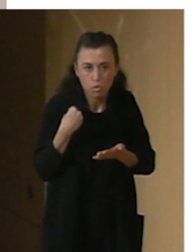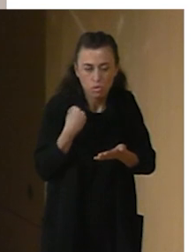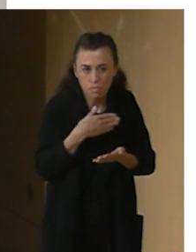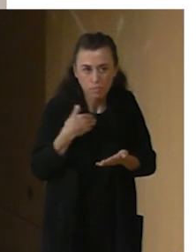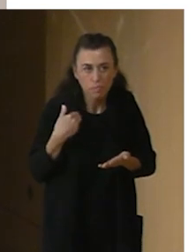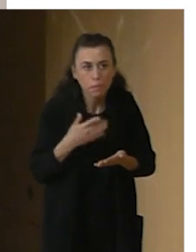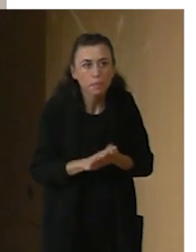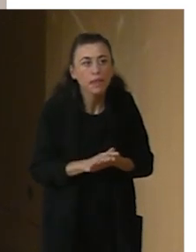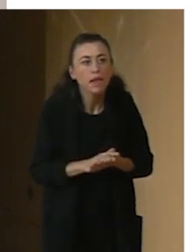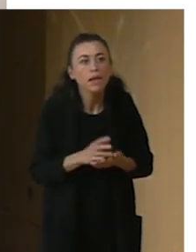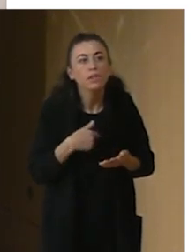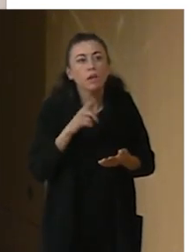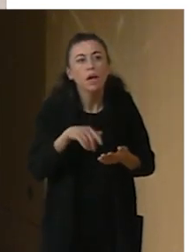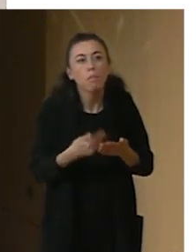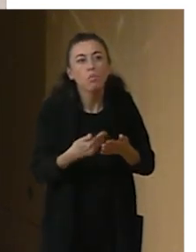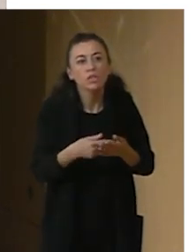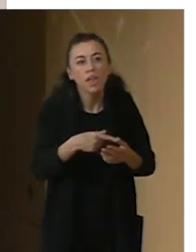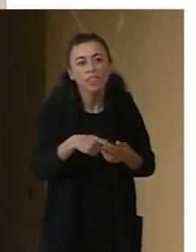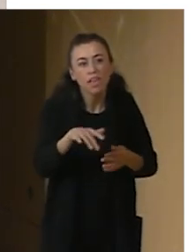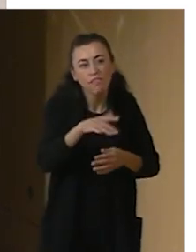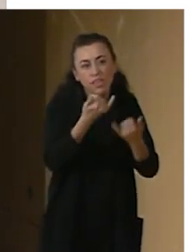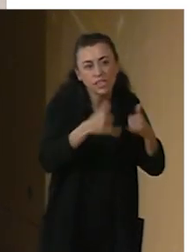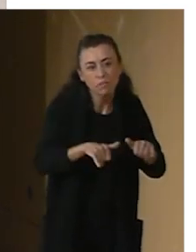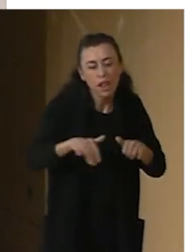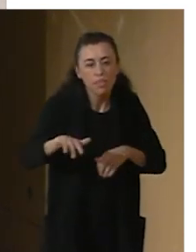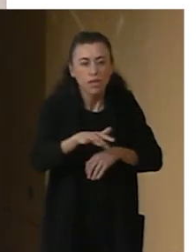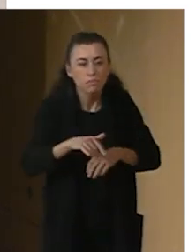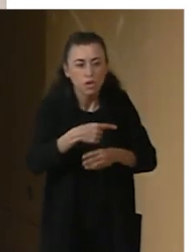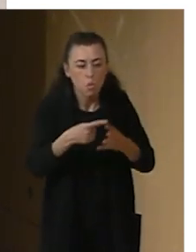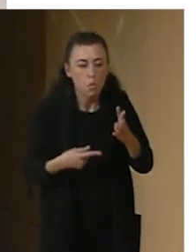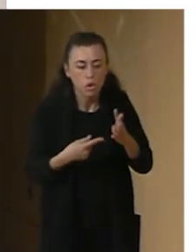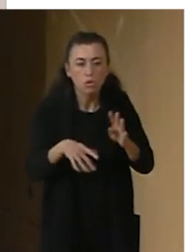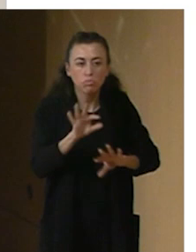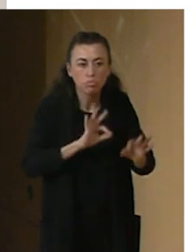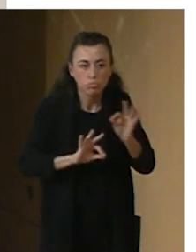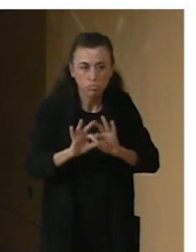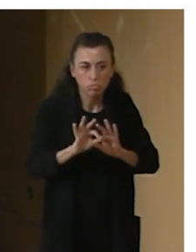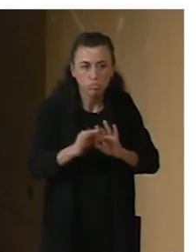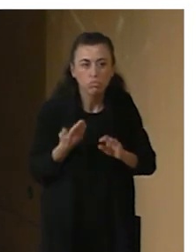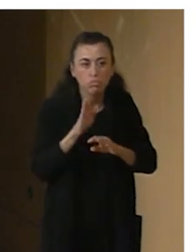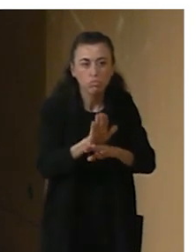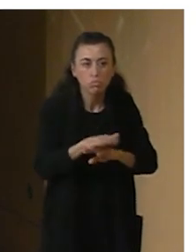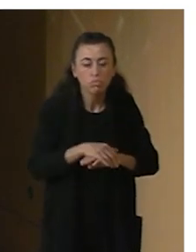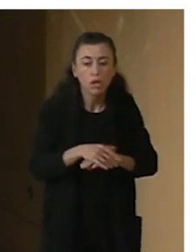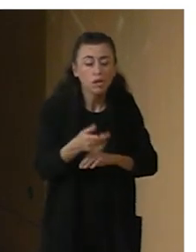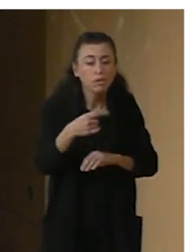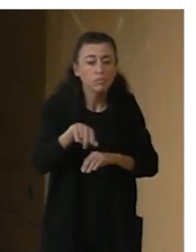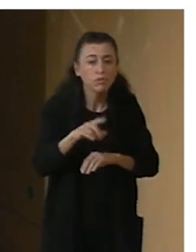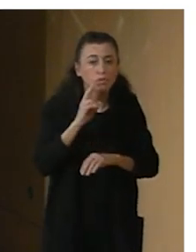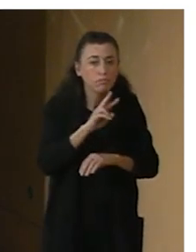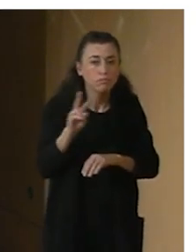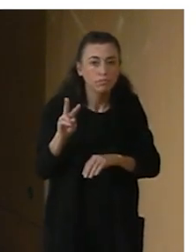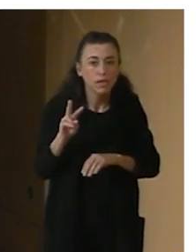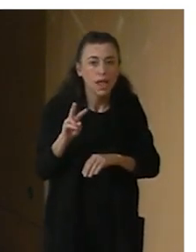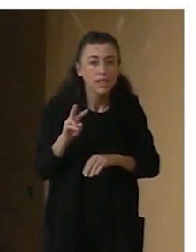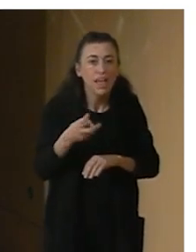festivales y de espacios. Hemos seleccionado, como veis, tres